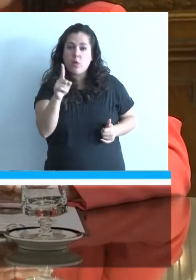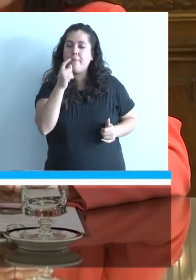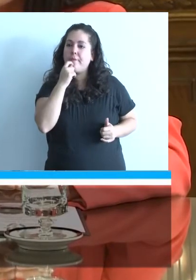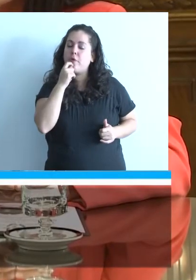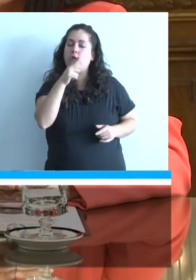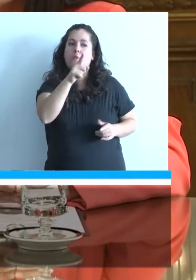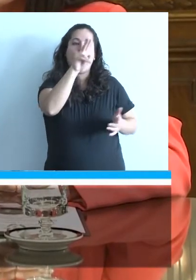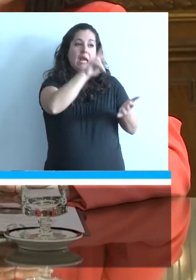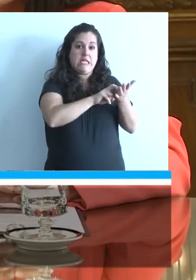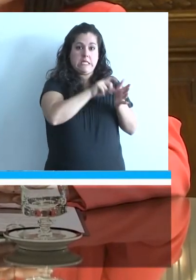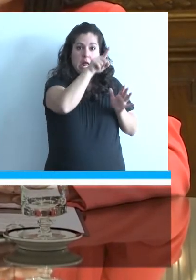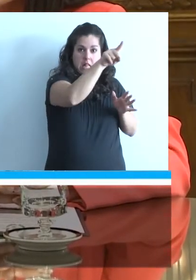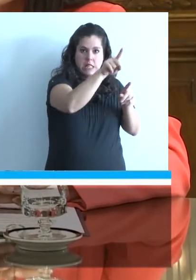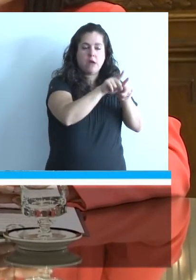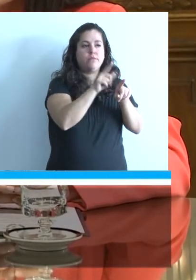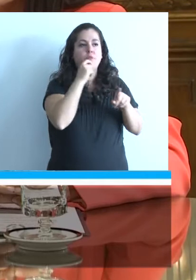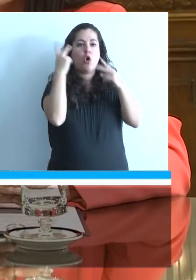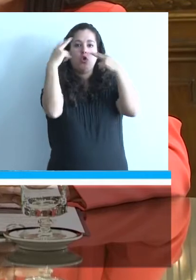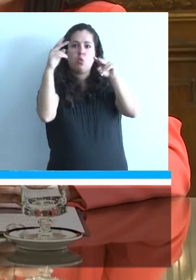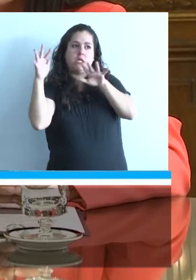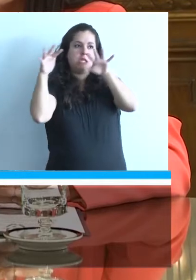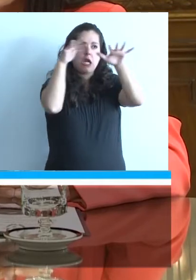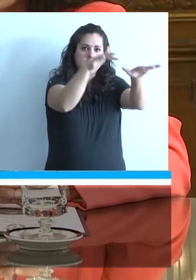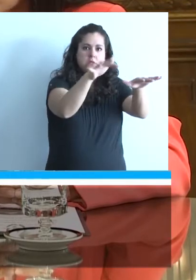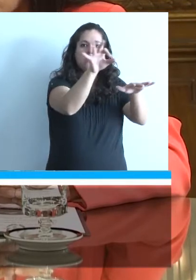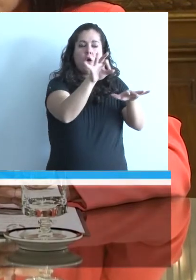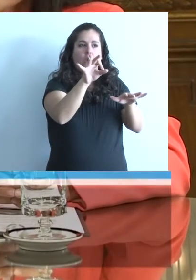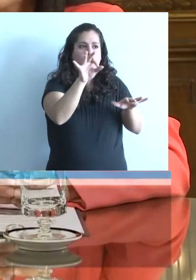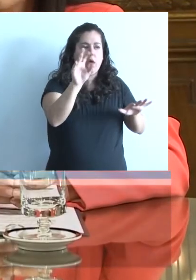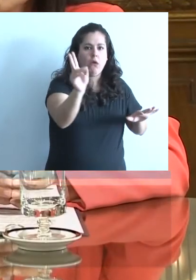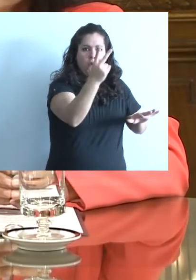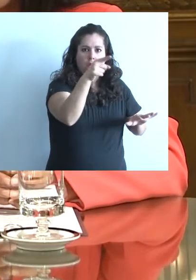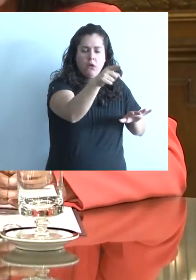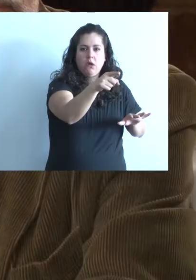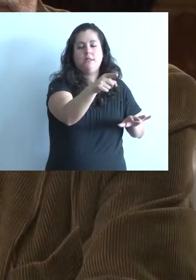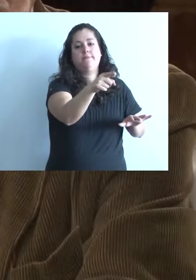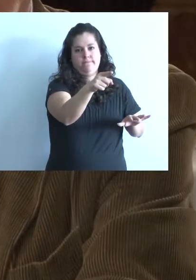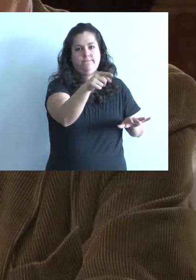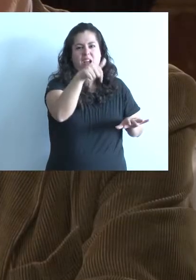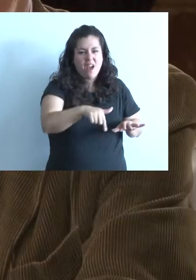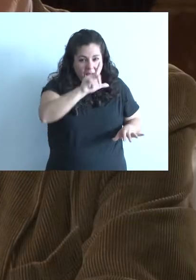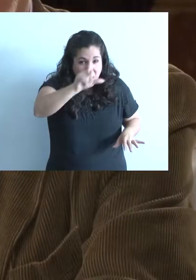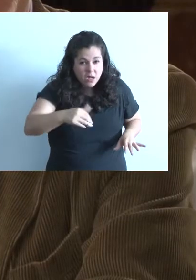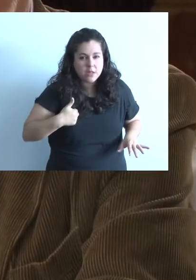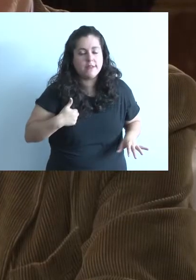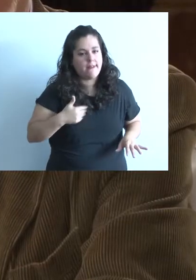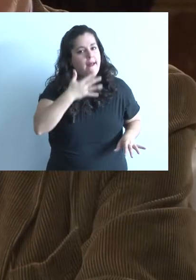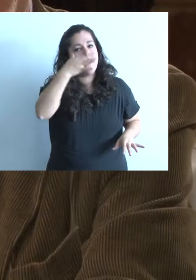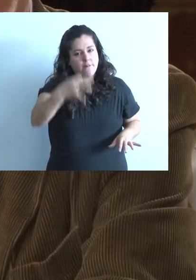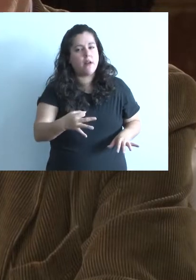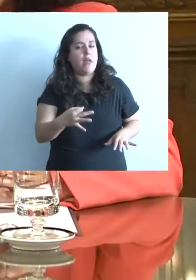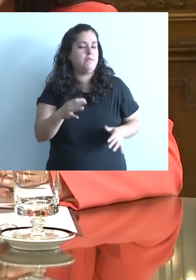Cada vez que ha ocurrido, como es el de los chicos de Salta o turistas de otros países que han venido y han encontrado la muerte aquí en nuestro país,